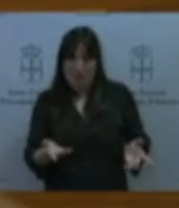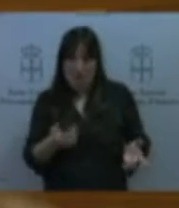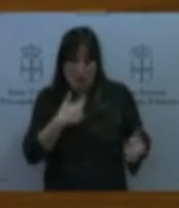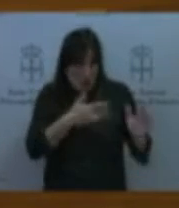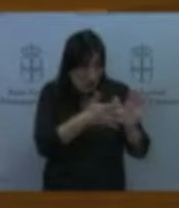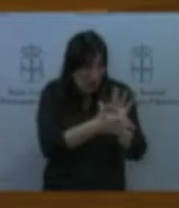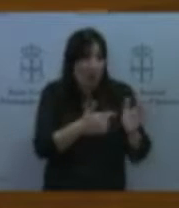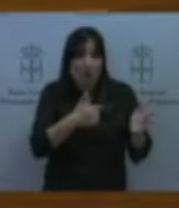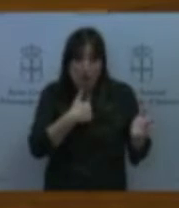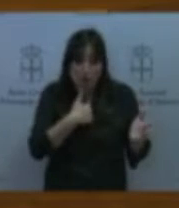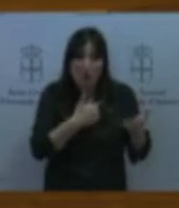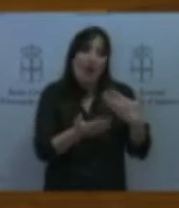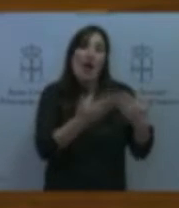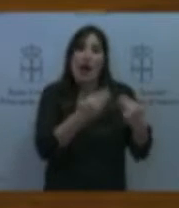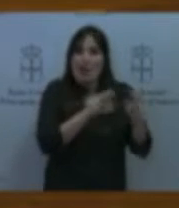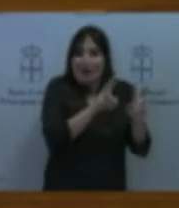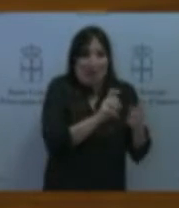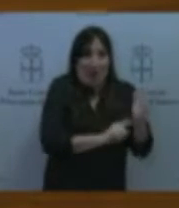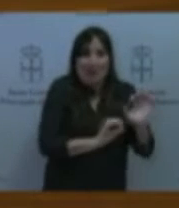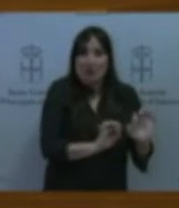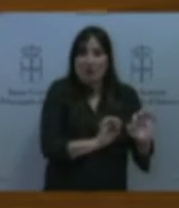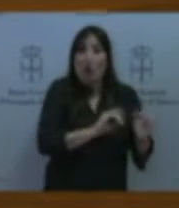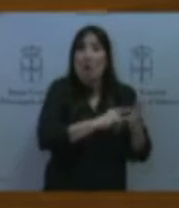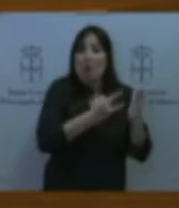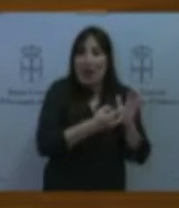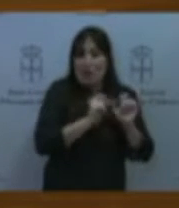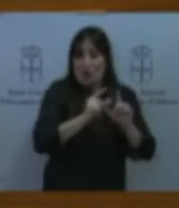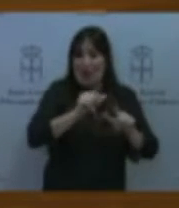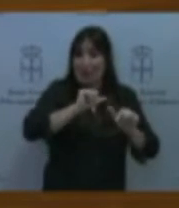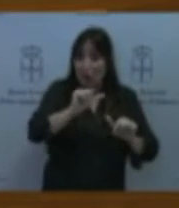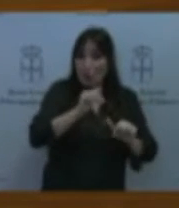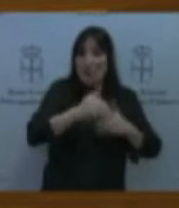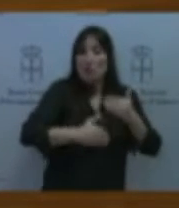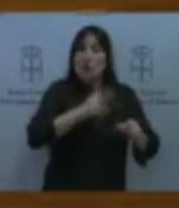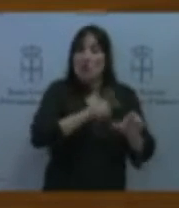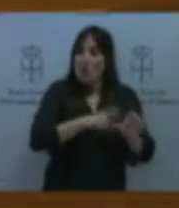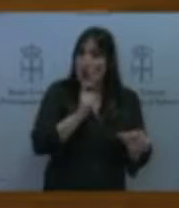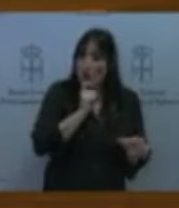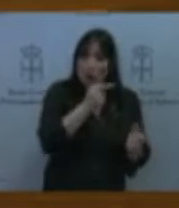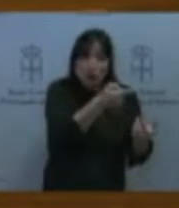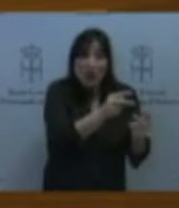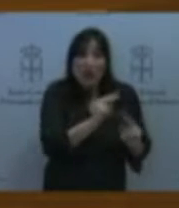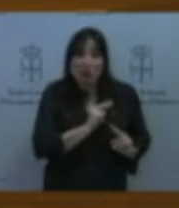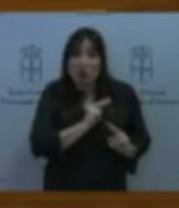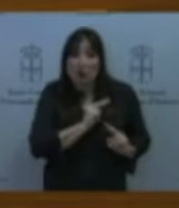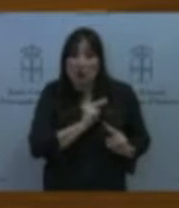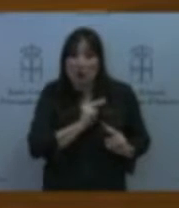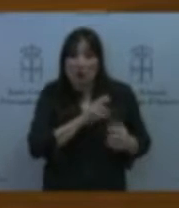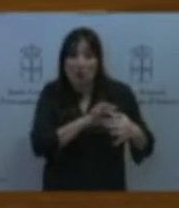concreta el plan de movilidad de Gijón y su proceso participativo y usted me ha hablado de otra radicalmente opuesta que es principalmente